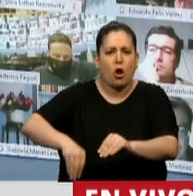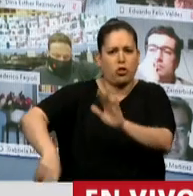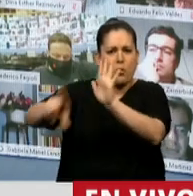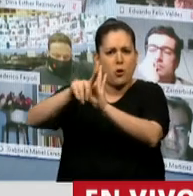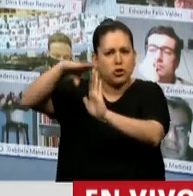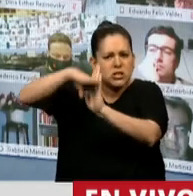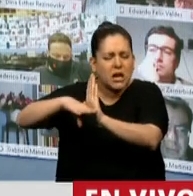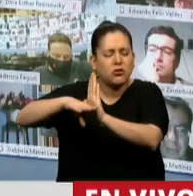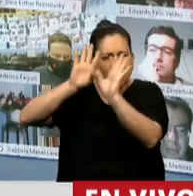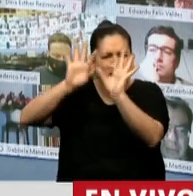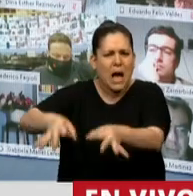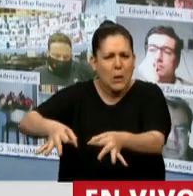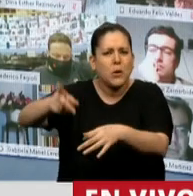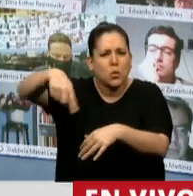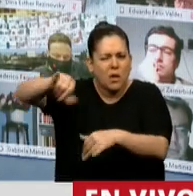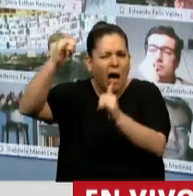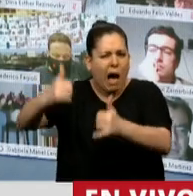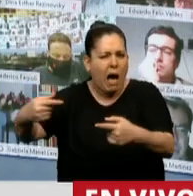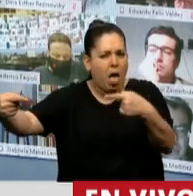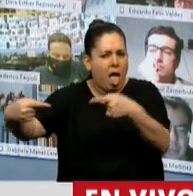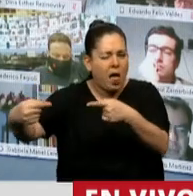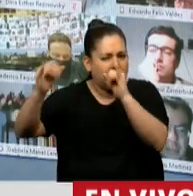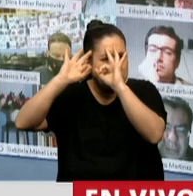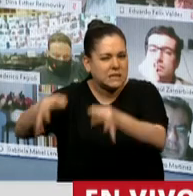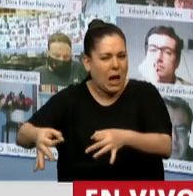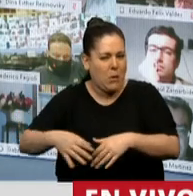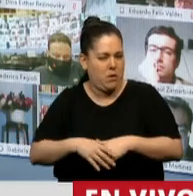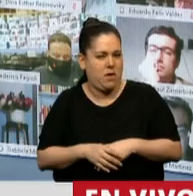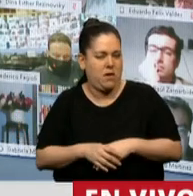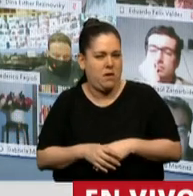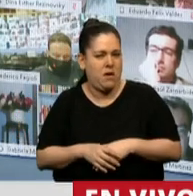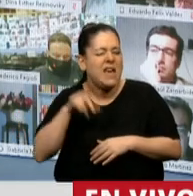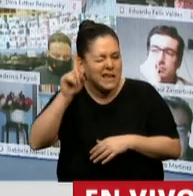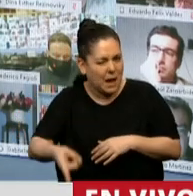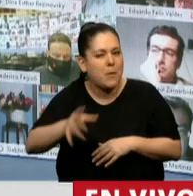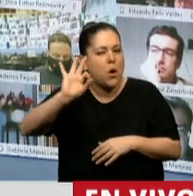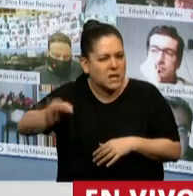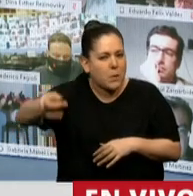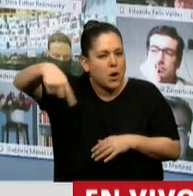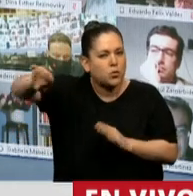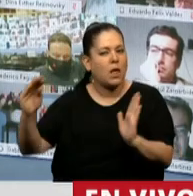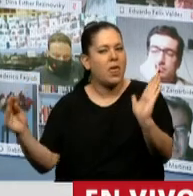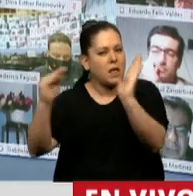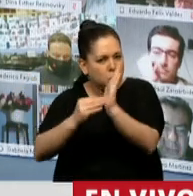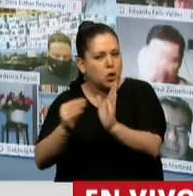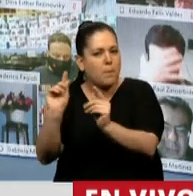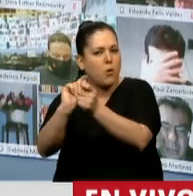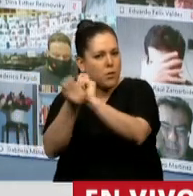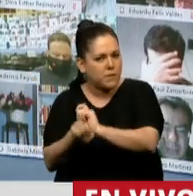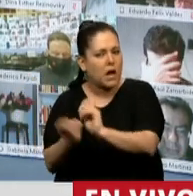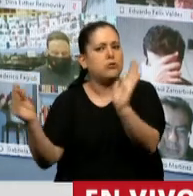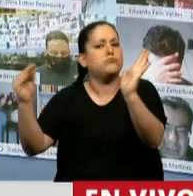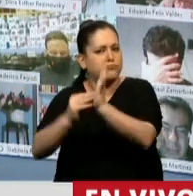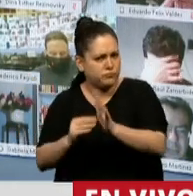particular, sabiendo que había una controversia y sabiendo que habían incluido una modificación sobre la hora